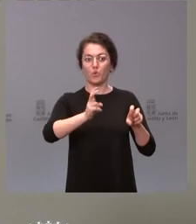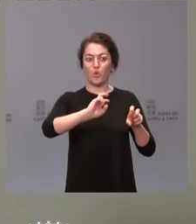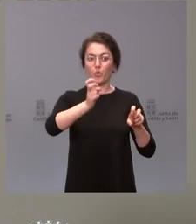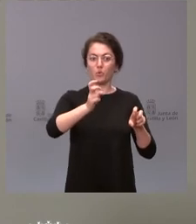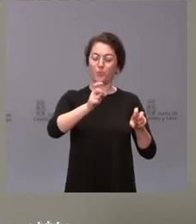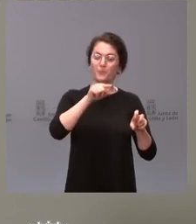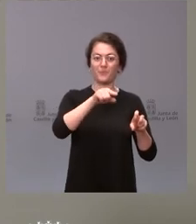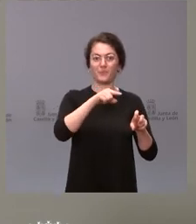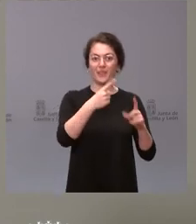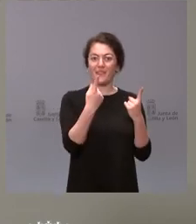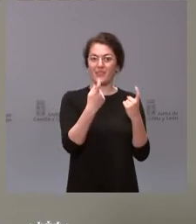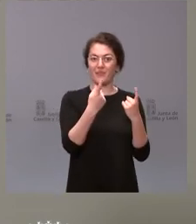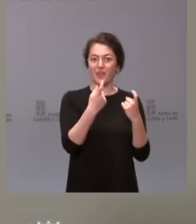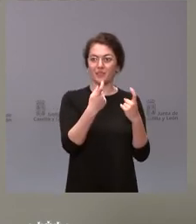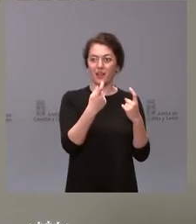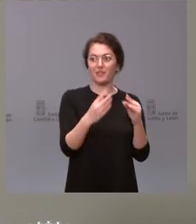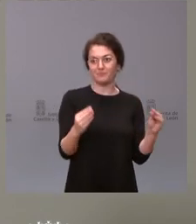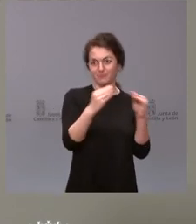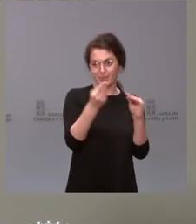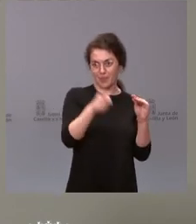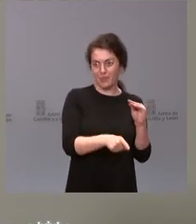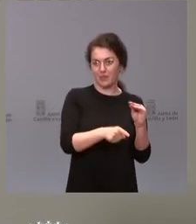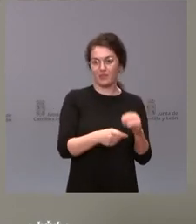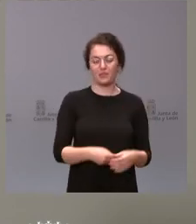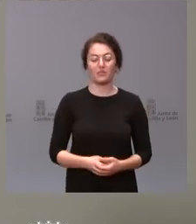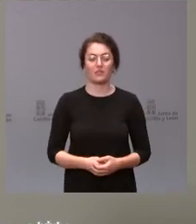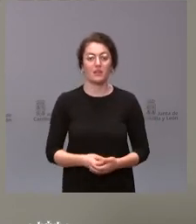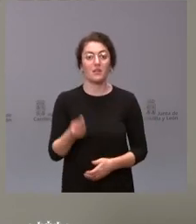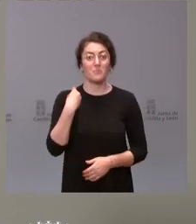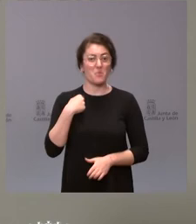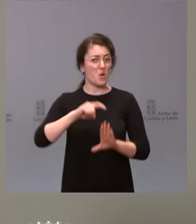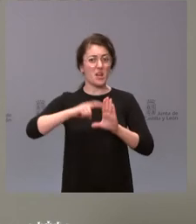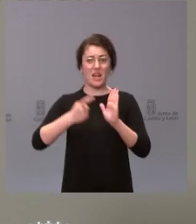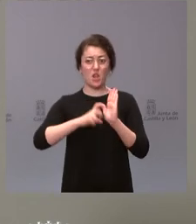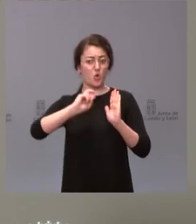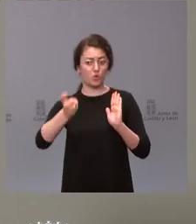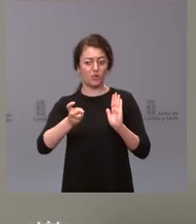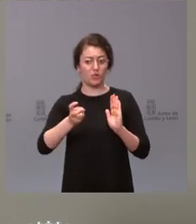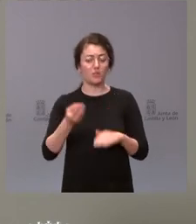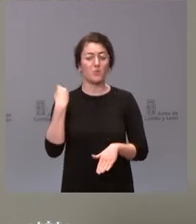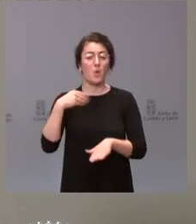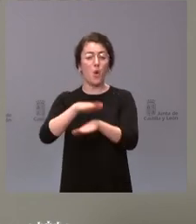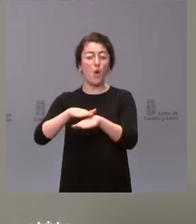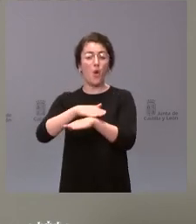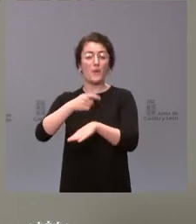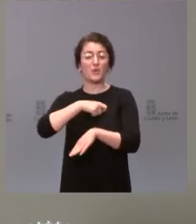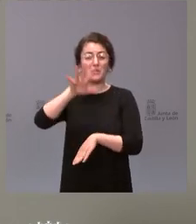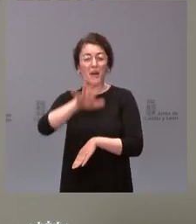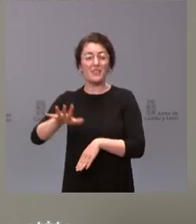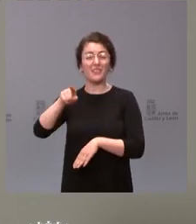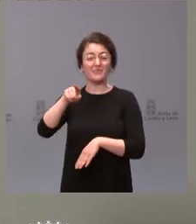requerirían de ese consenso lo hemos visto con otras leyes el gobierno de España es muy dado a que